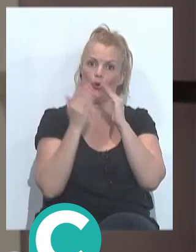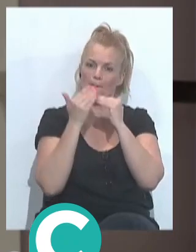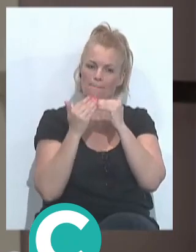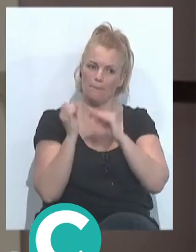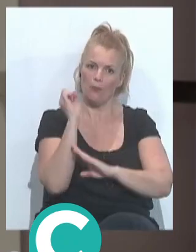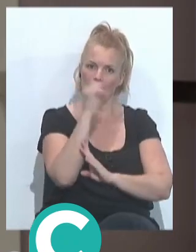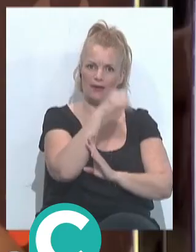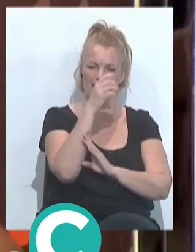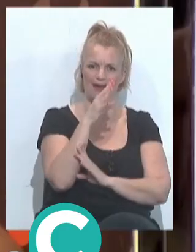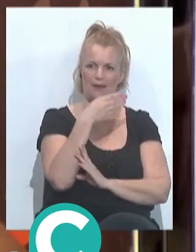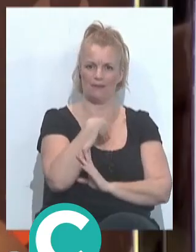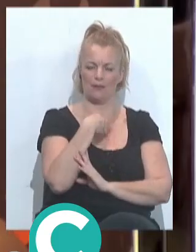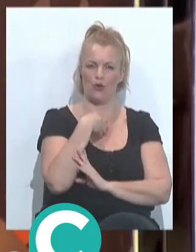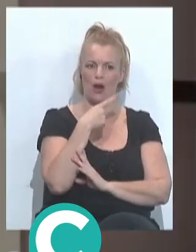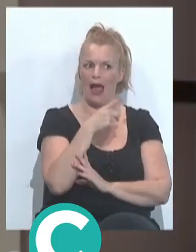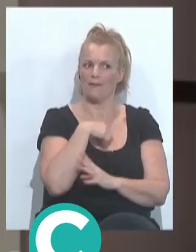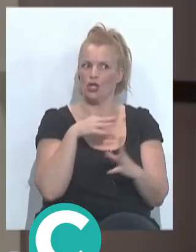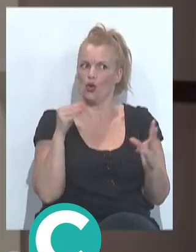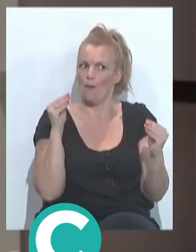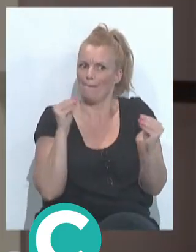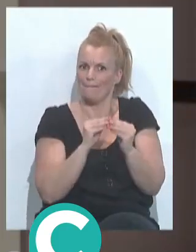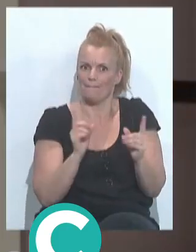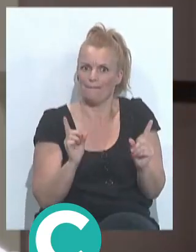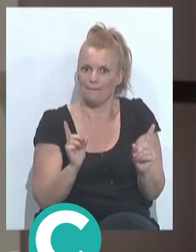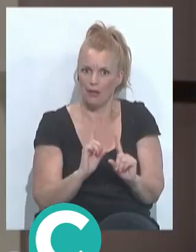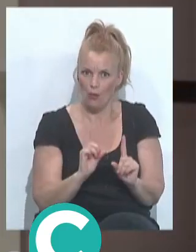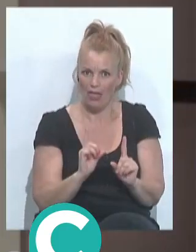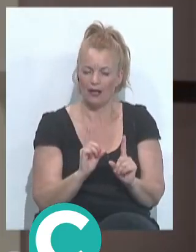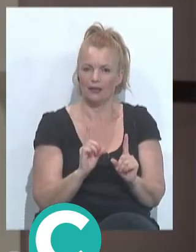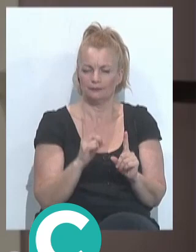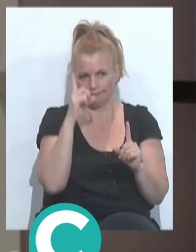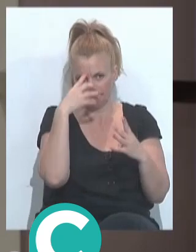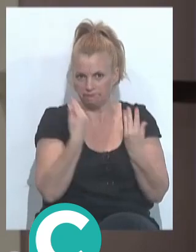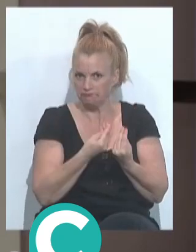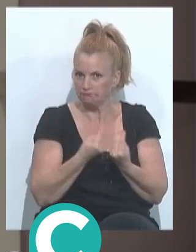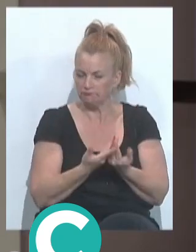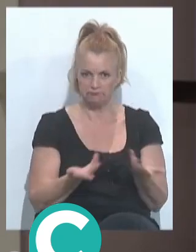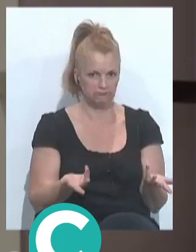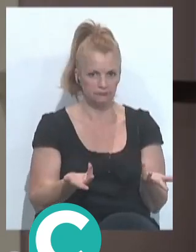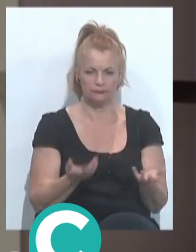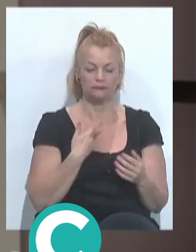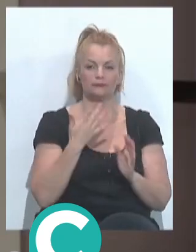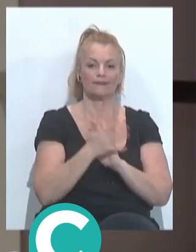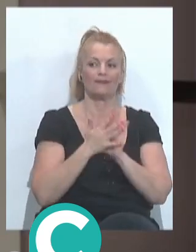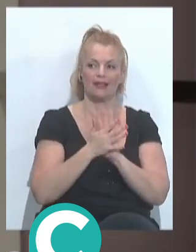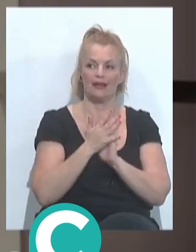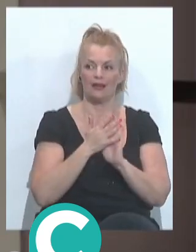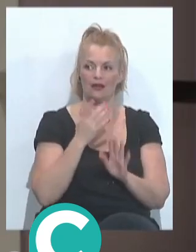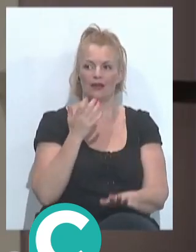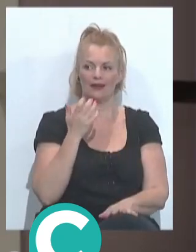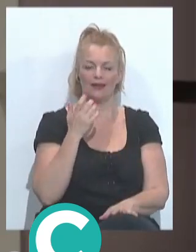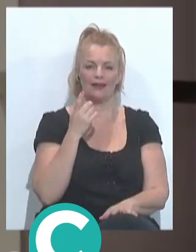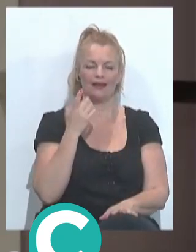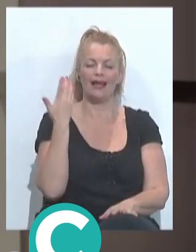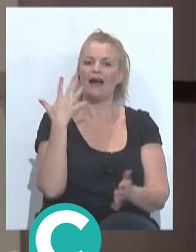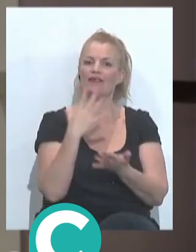Entonces, a mí eso no me cuadra, por ejemplo. Y por ejemplo, una de las cosas que nosotros hablamos mucho, la gente que estamos en el foso, porque al